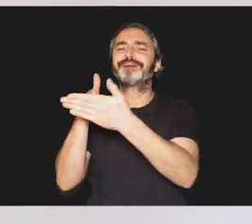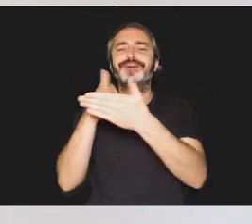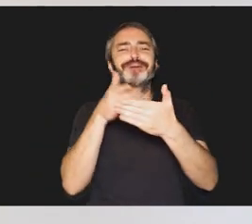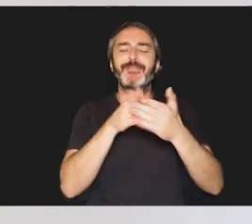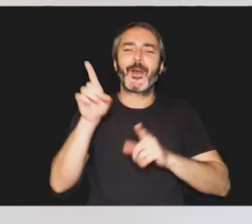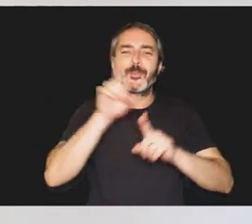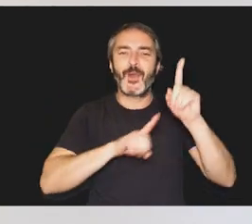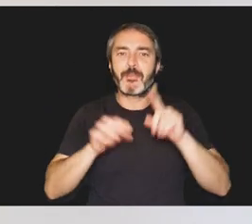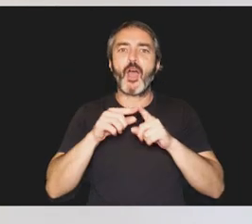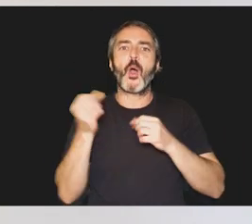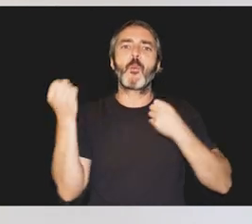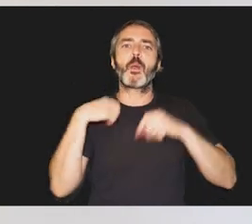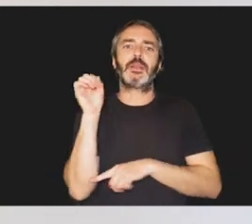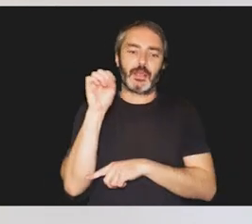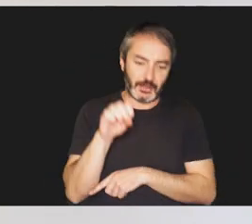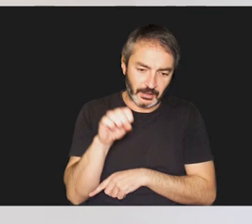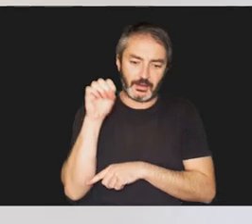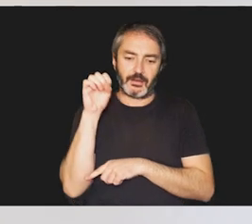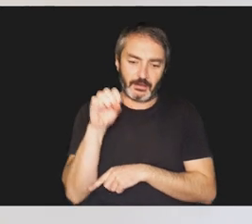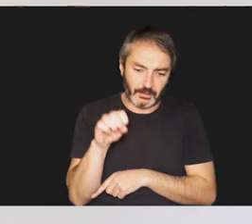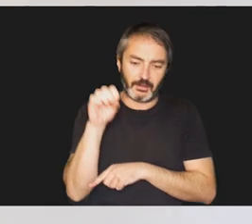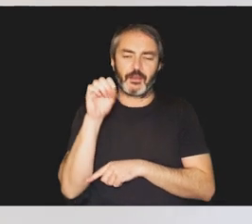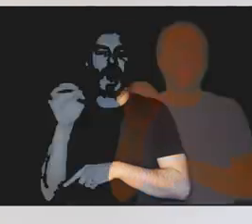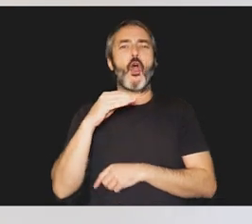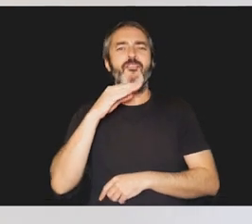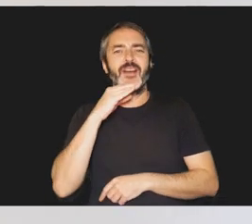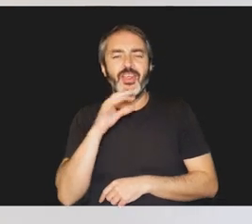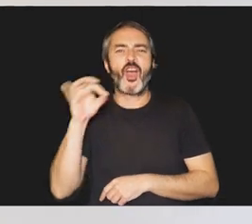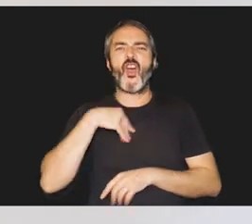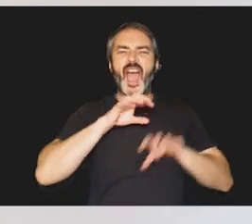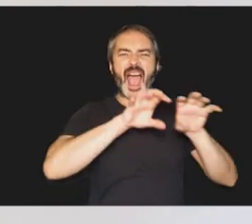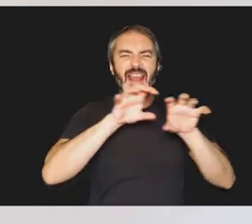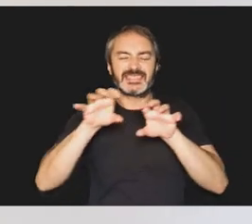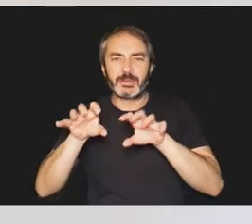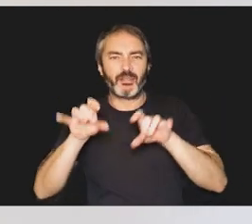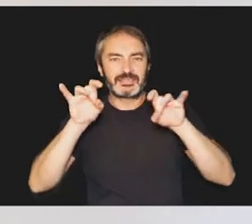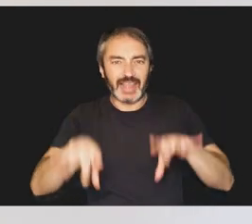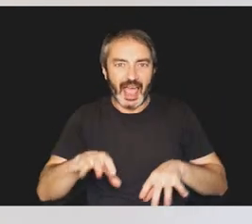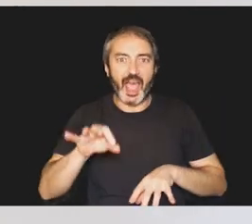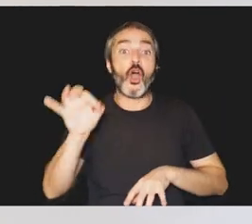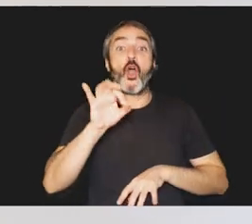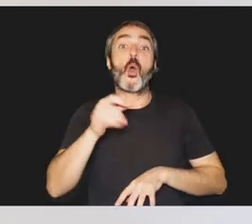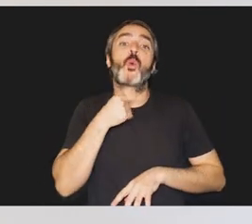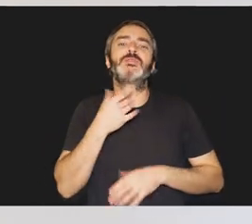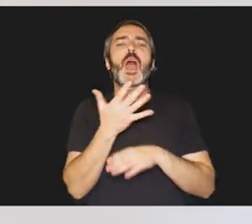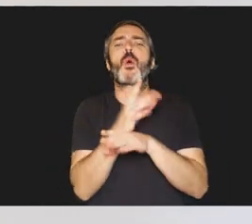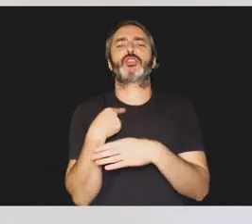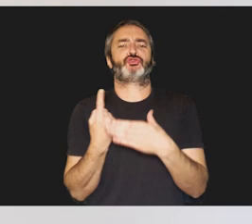realice movimientos repetitivos o insistentes, se enfade o se muestre agresivo con facilidad y que prefiera jugar solo.